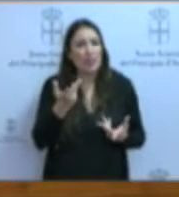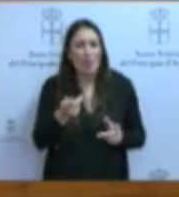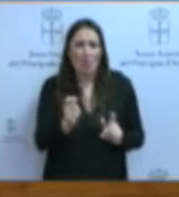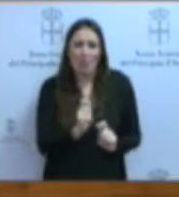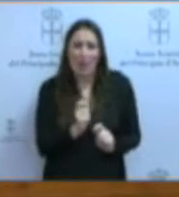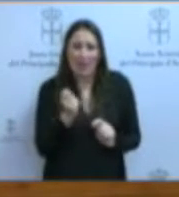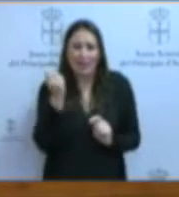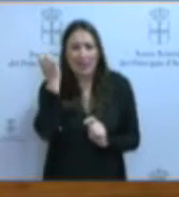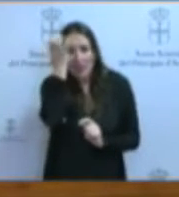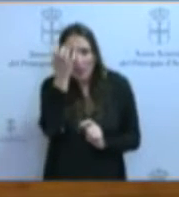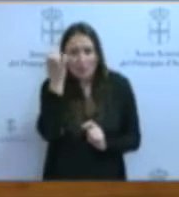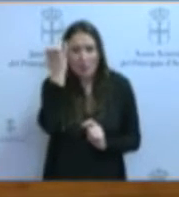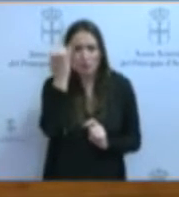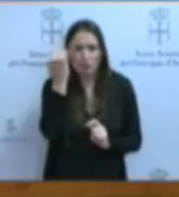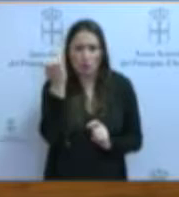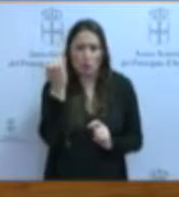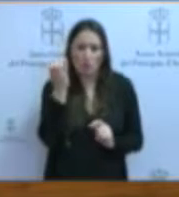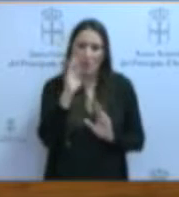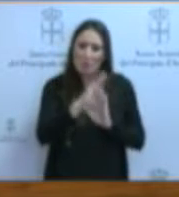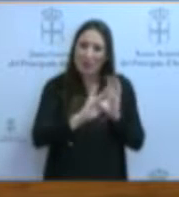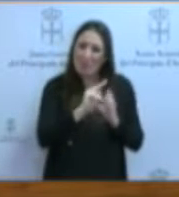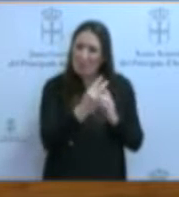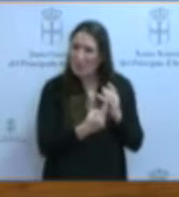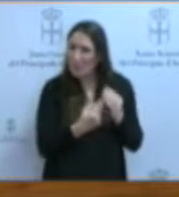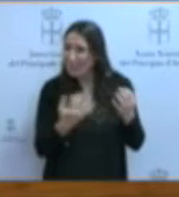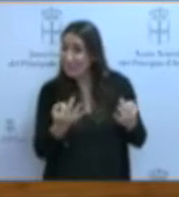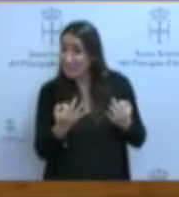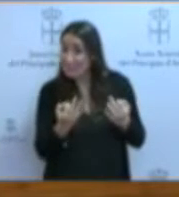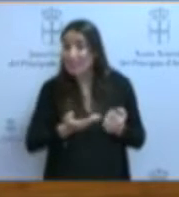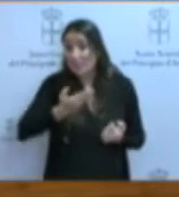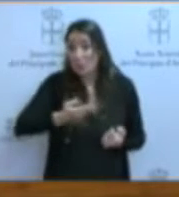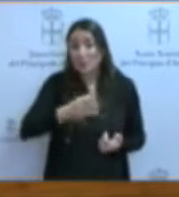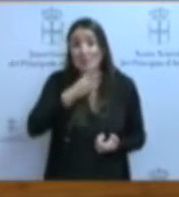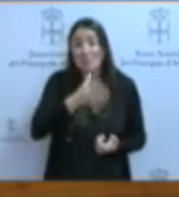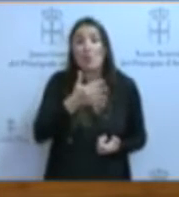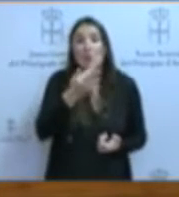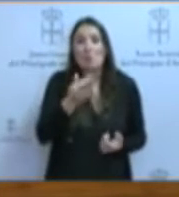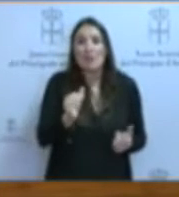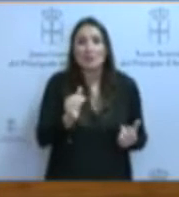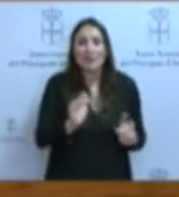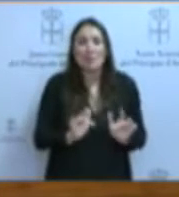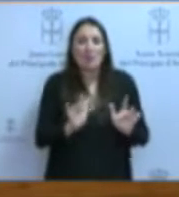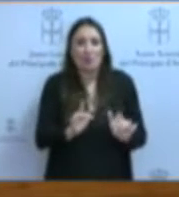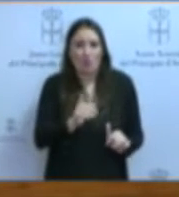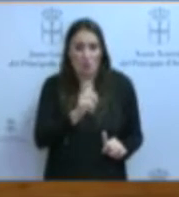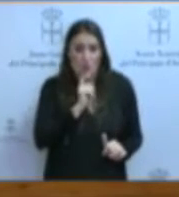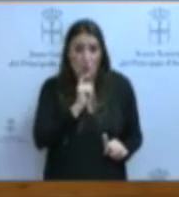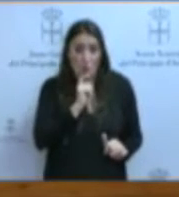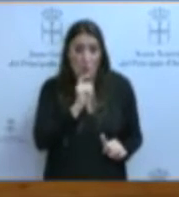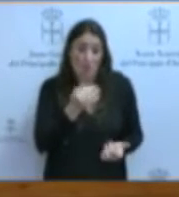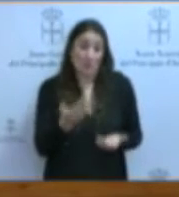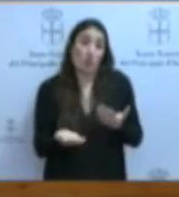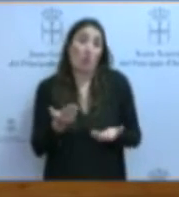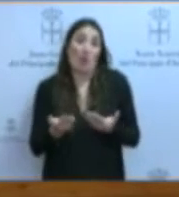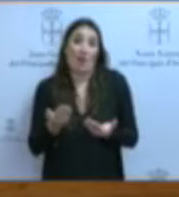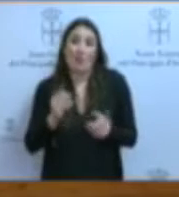lo que supone el programa bilingüe, su importancia y, sobre todo, la forma de implantación, sobre todo en comparación con la enseñanza de